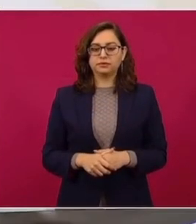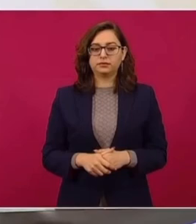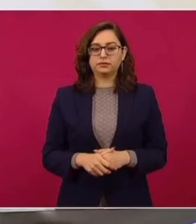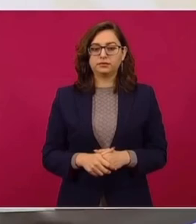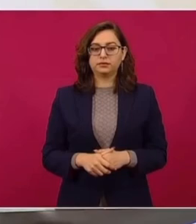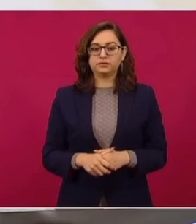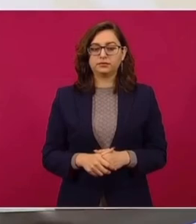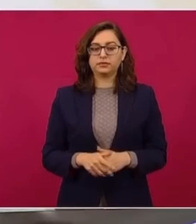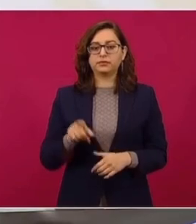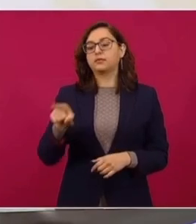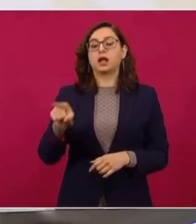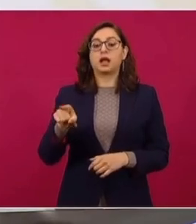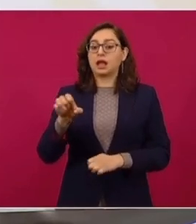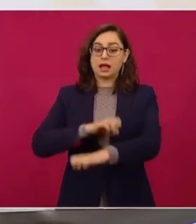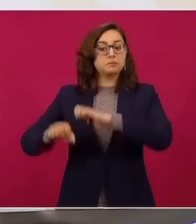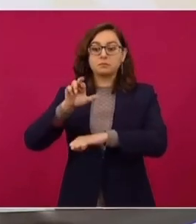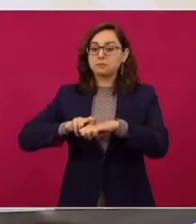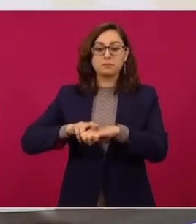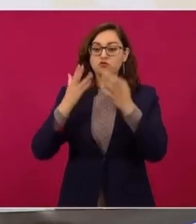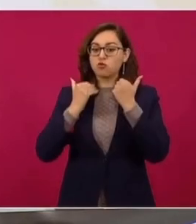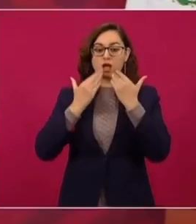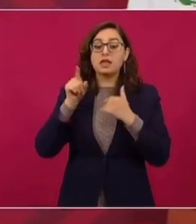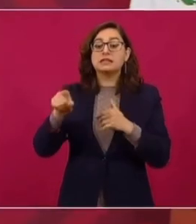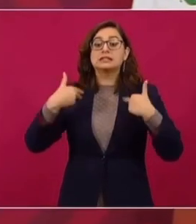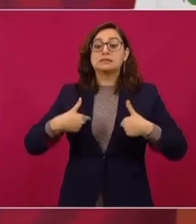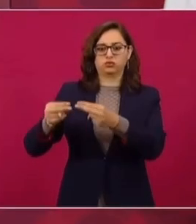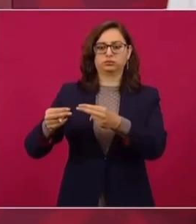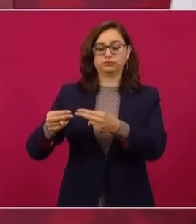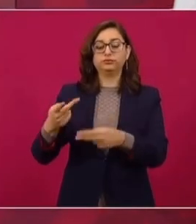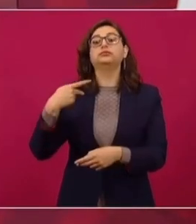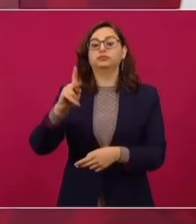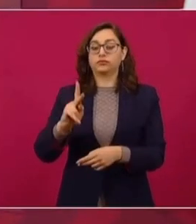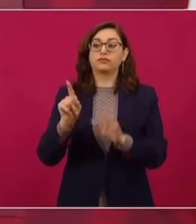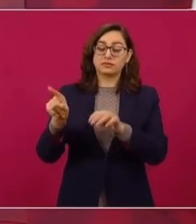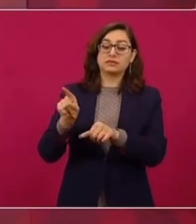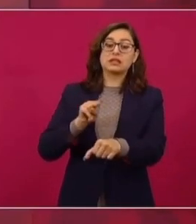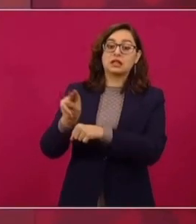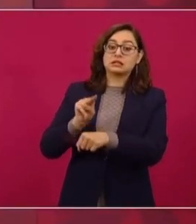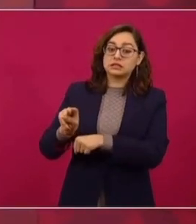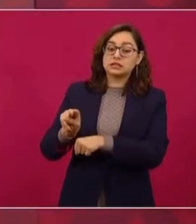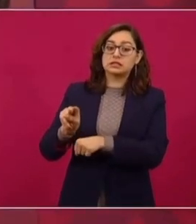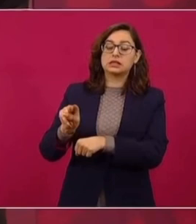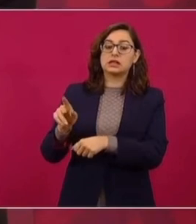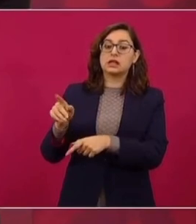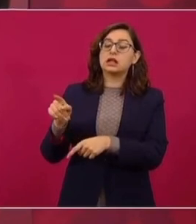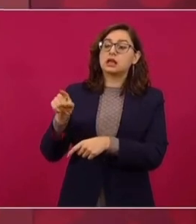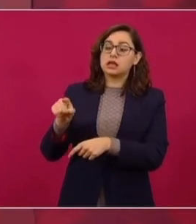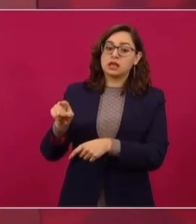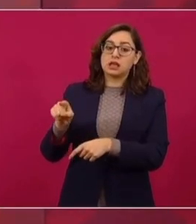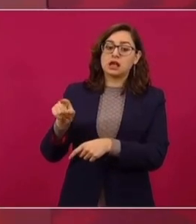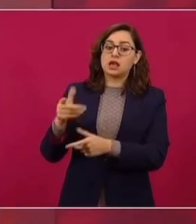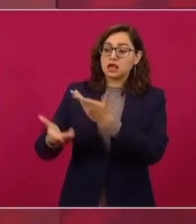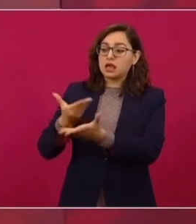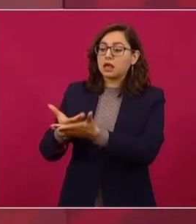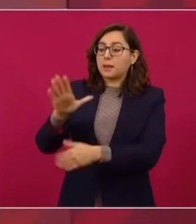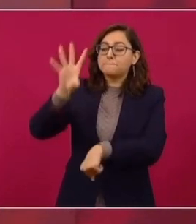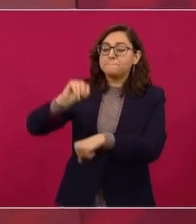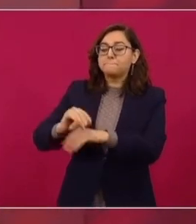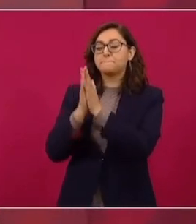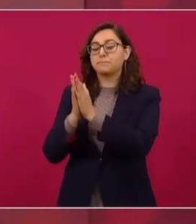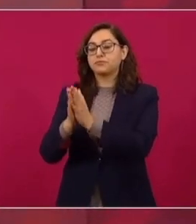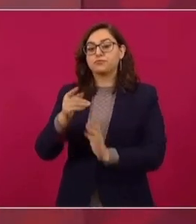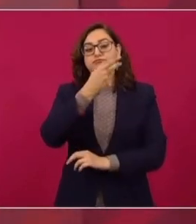Él es el encargado de negocios, porque no tenemos embajador. Pero ya vamos a pedir el beneplácito del gobierno de Nicaragua, porque va a ser embajador en Nicaragua